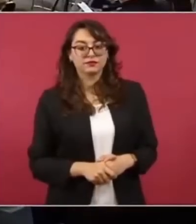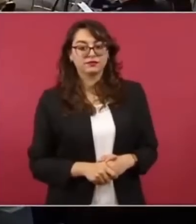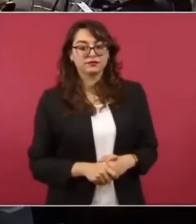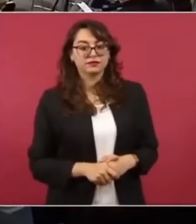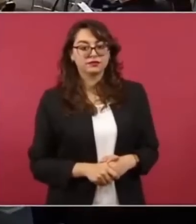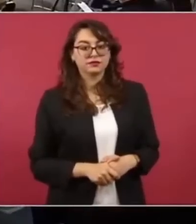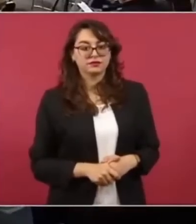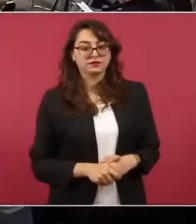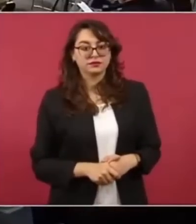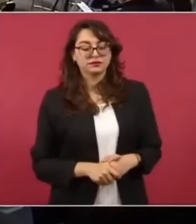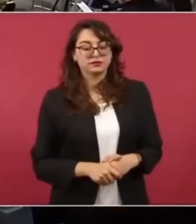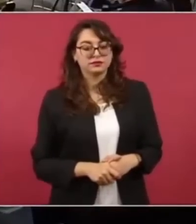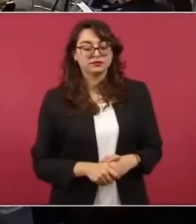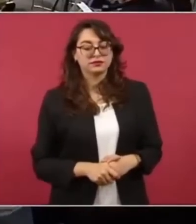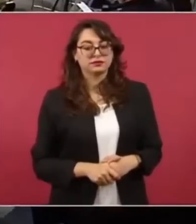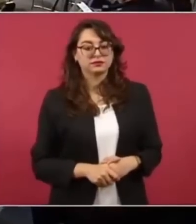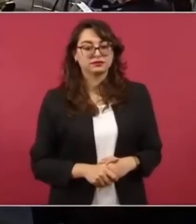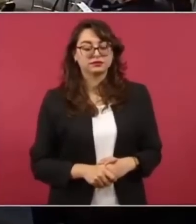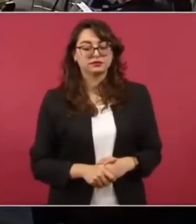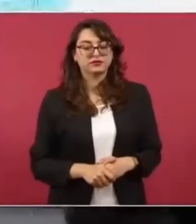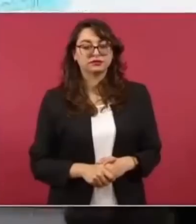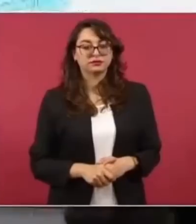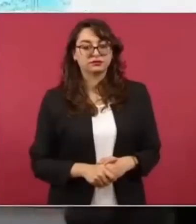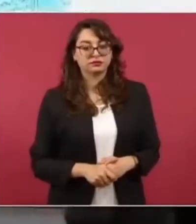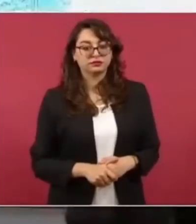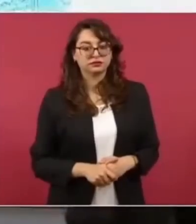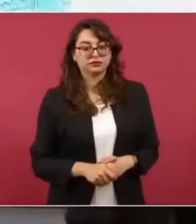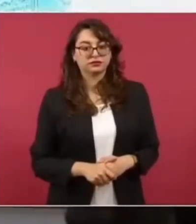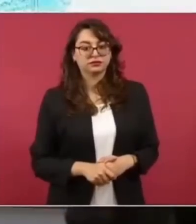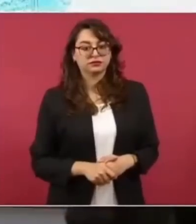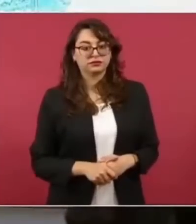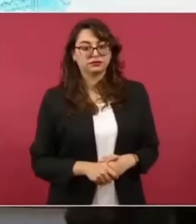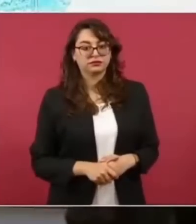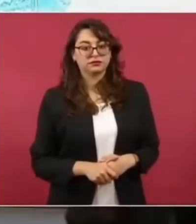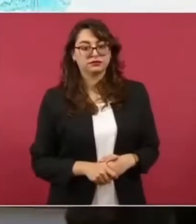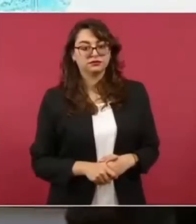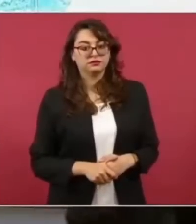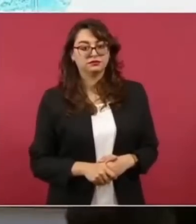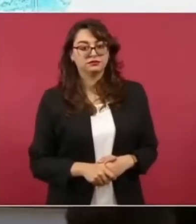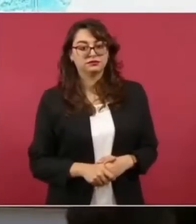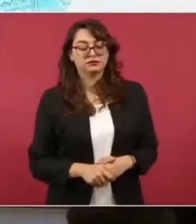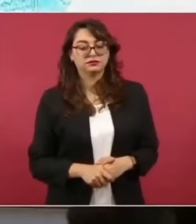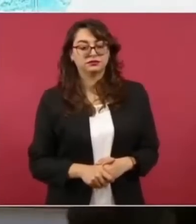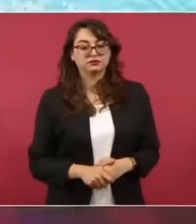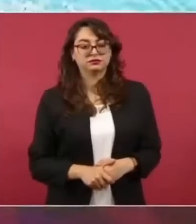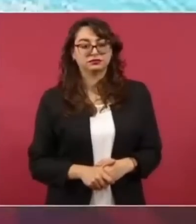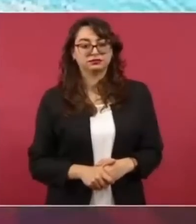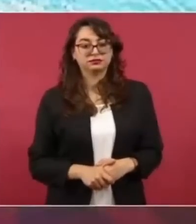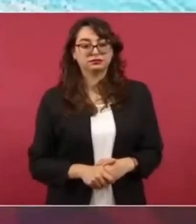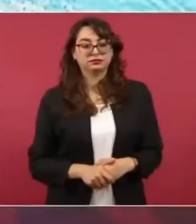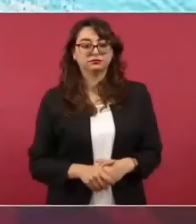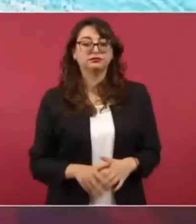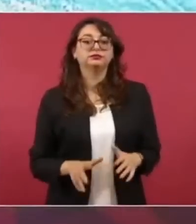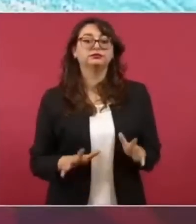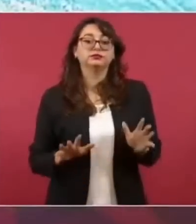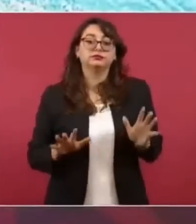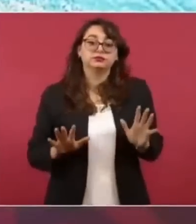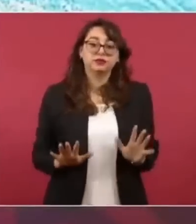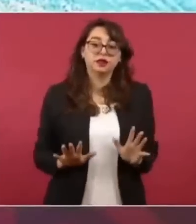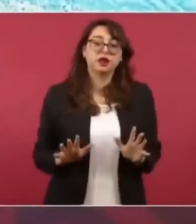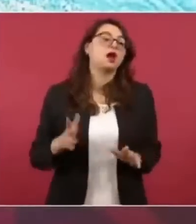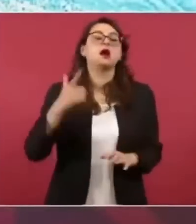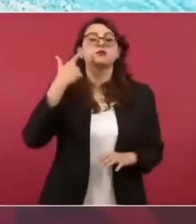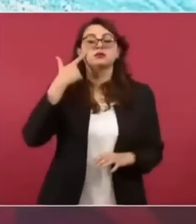que se haga después del procedimiento legal la autoridad competente mande